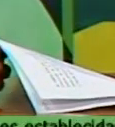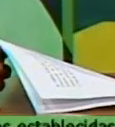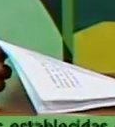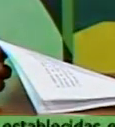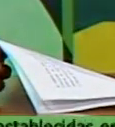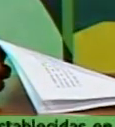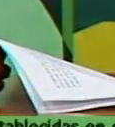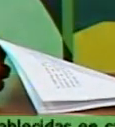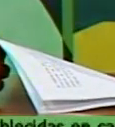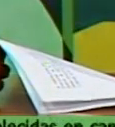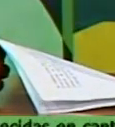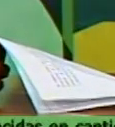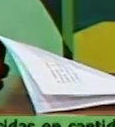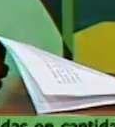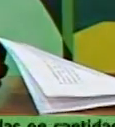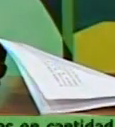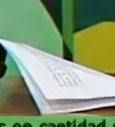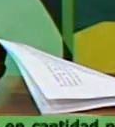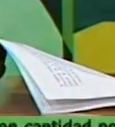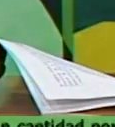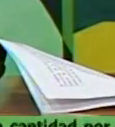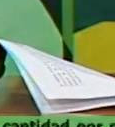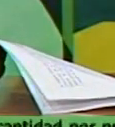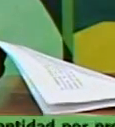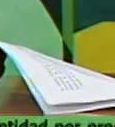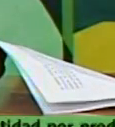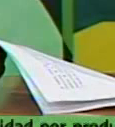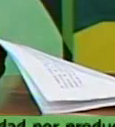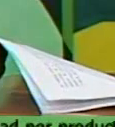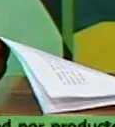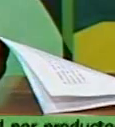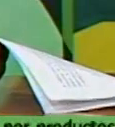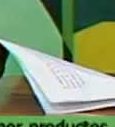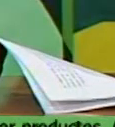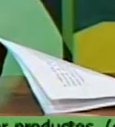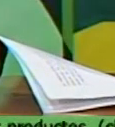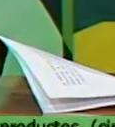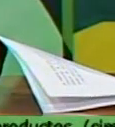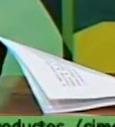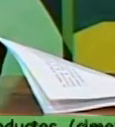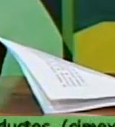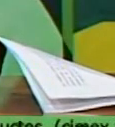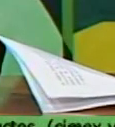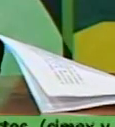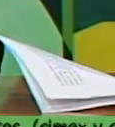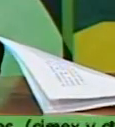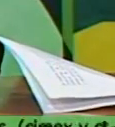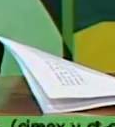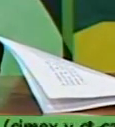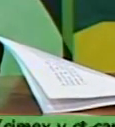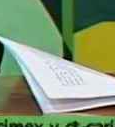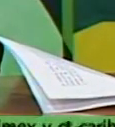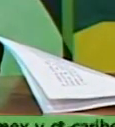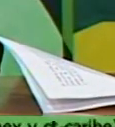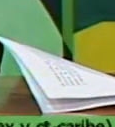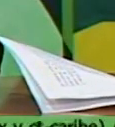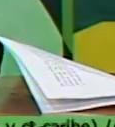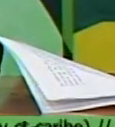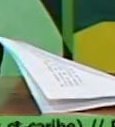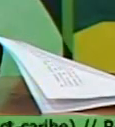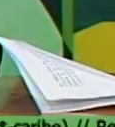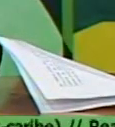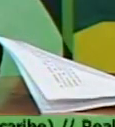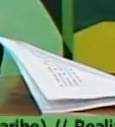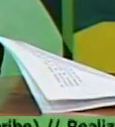las cuestiones que se pueden hacer y se tienen que hacer pero creo que lo fundamental nuevo